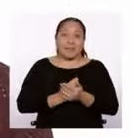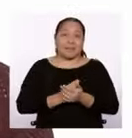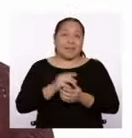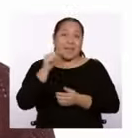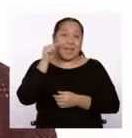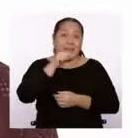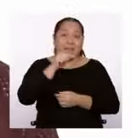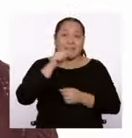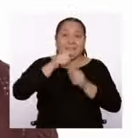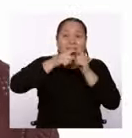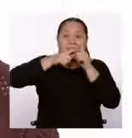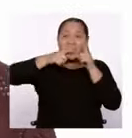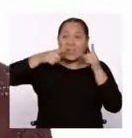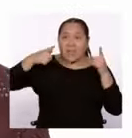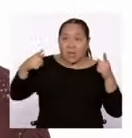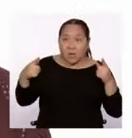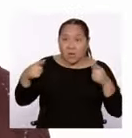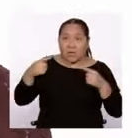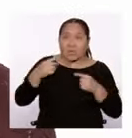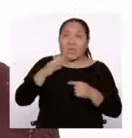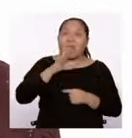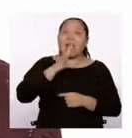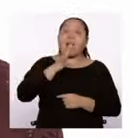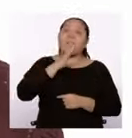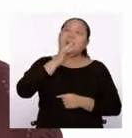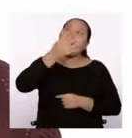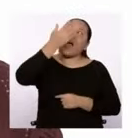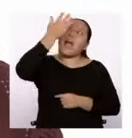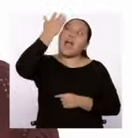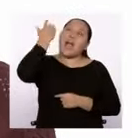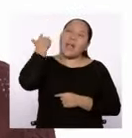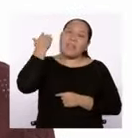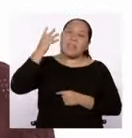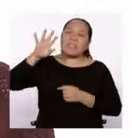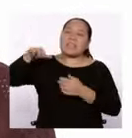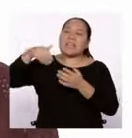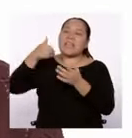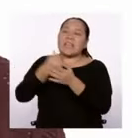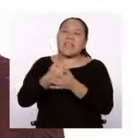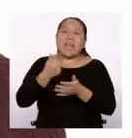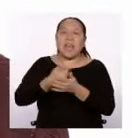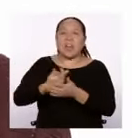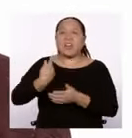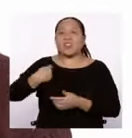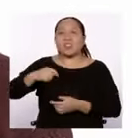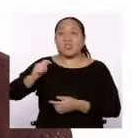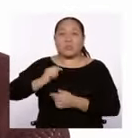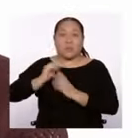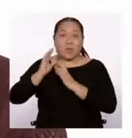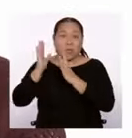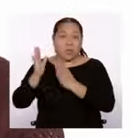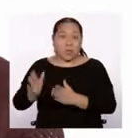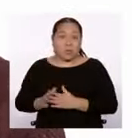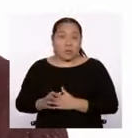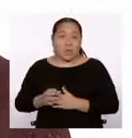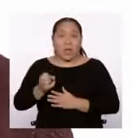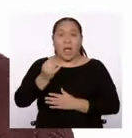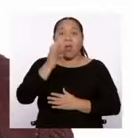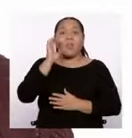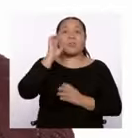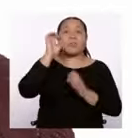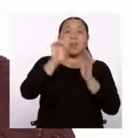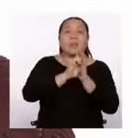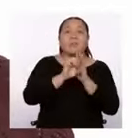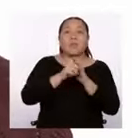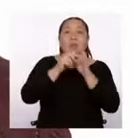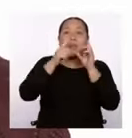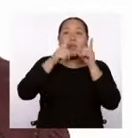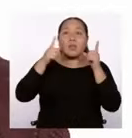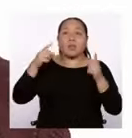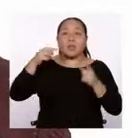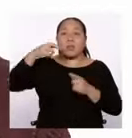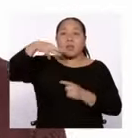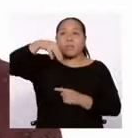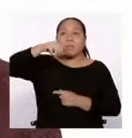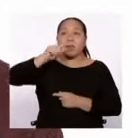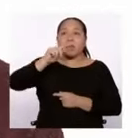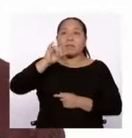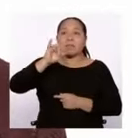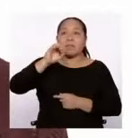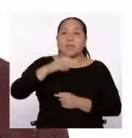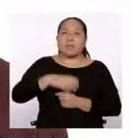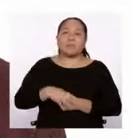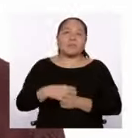aquellas lenguas que se hablaban antes de la llegada de los españoles. Algunos ejemplos son la lengua Matsuyenka,